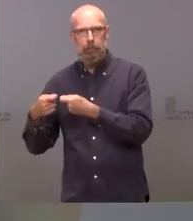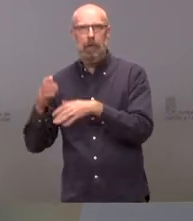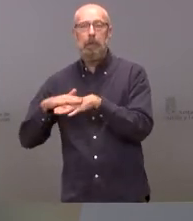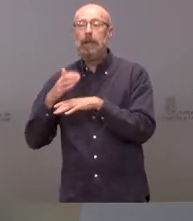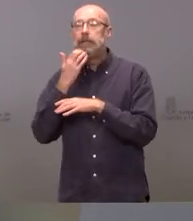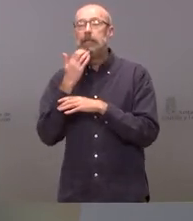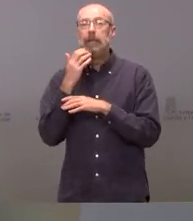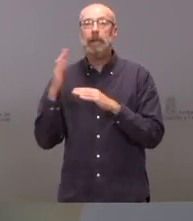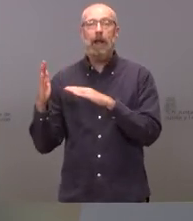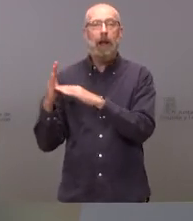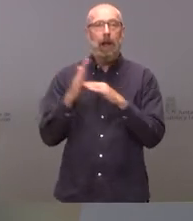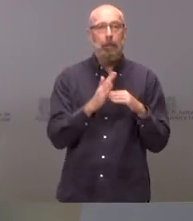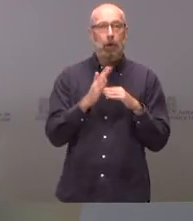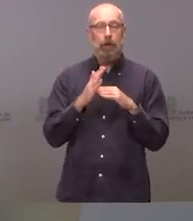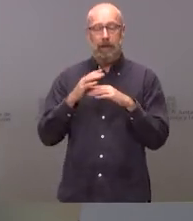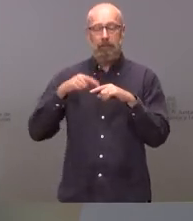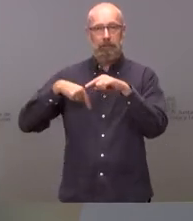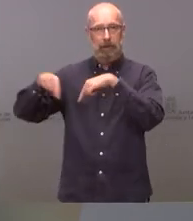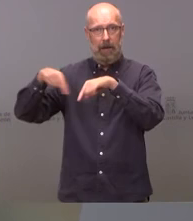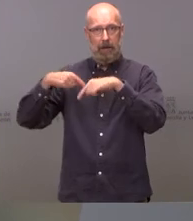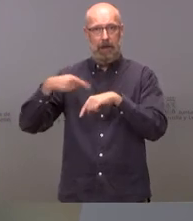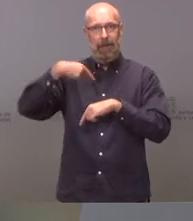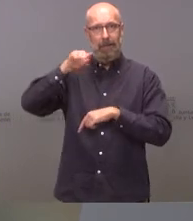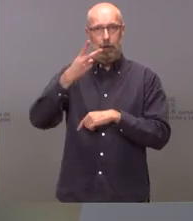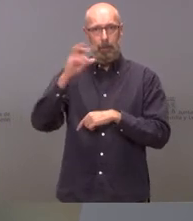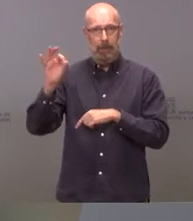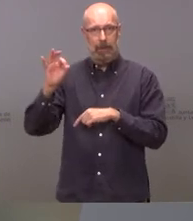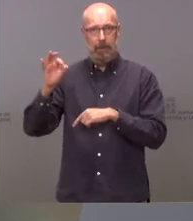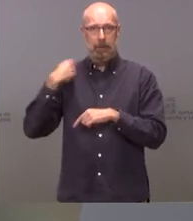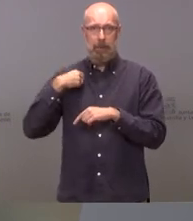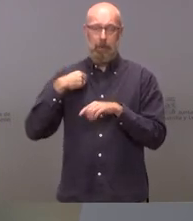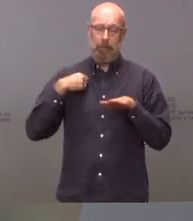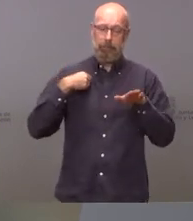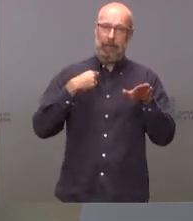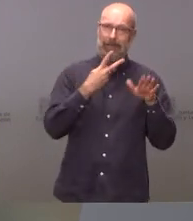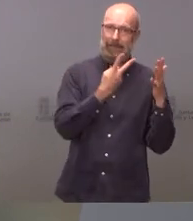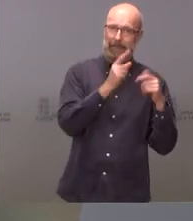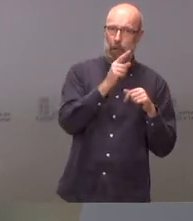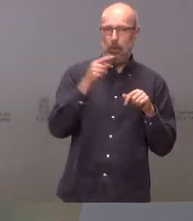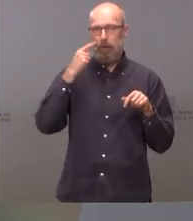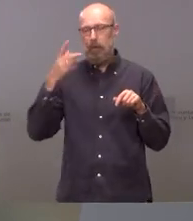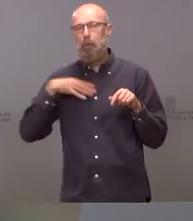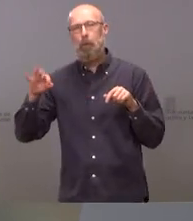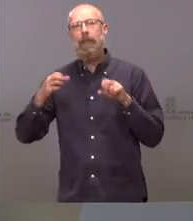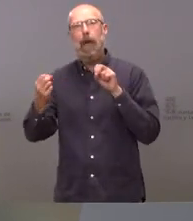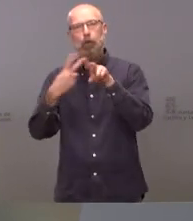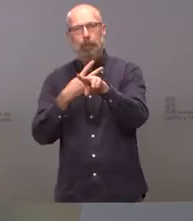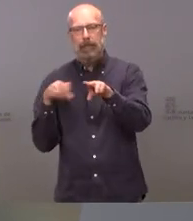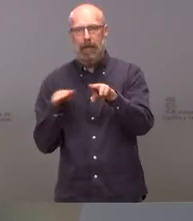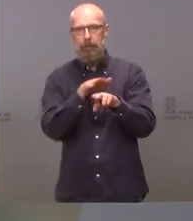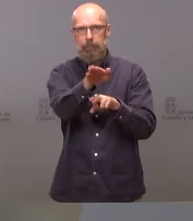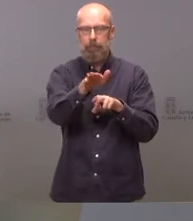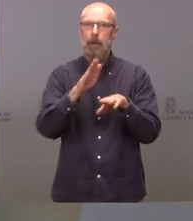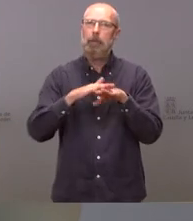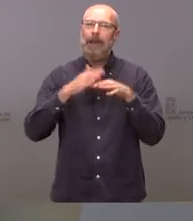circulan por la nacional 120 paralela a la 71 circulasen por la autopista con el fin de dar seguridad a las